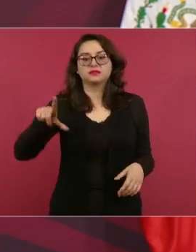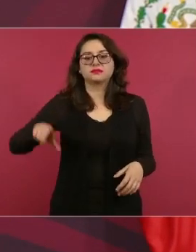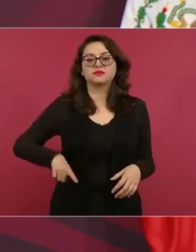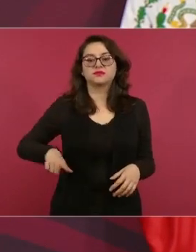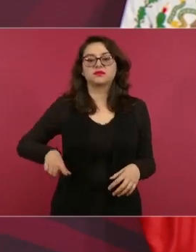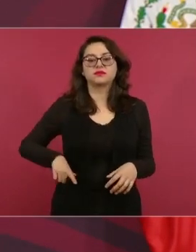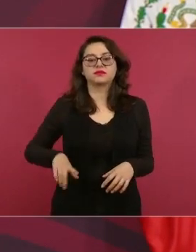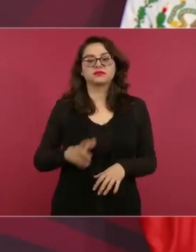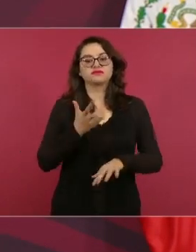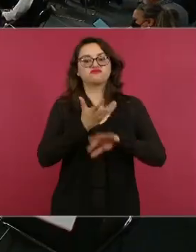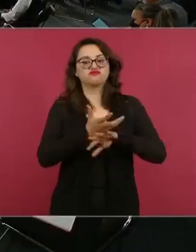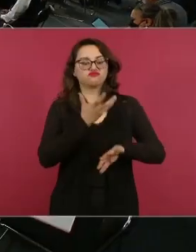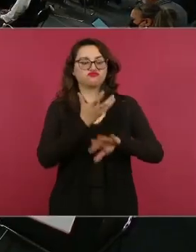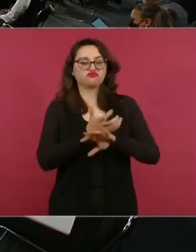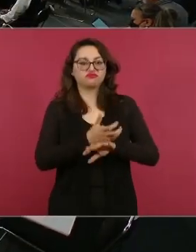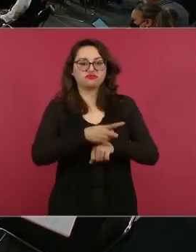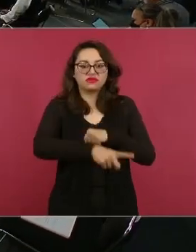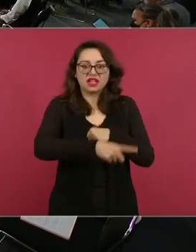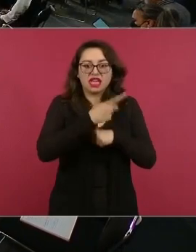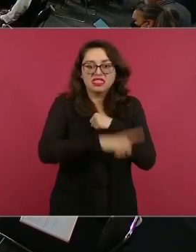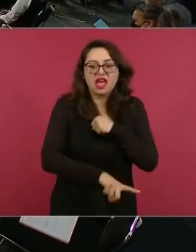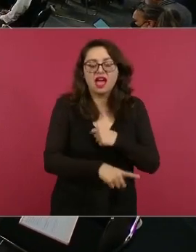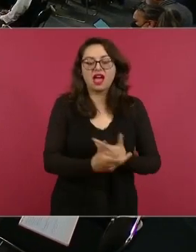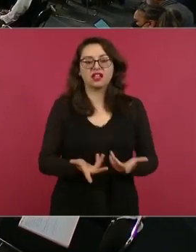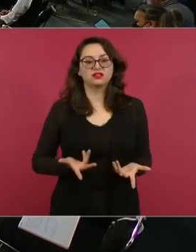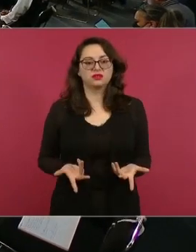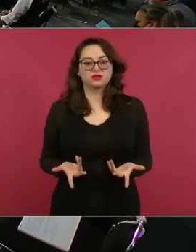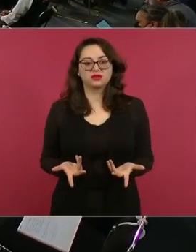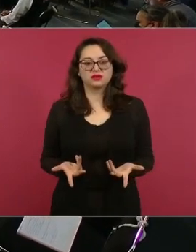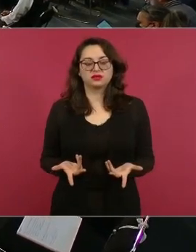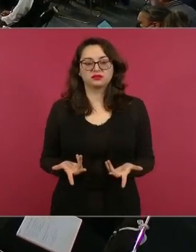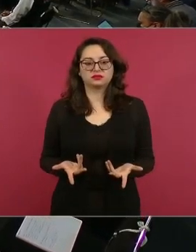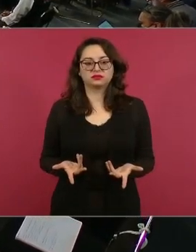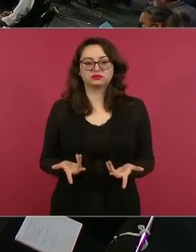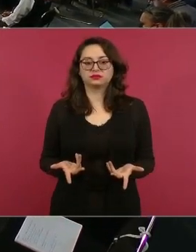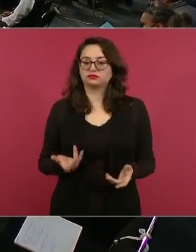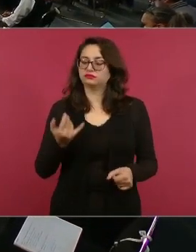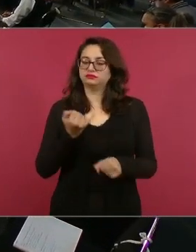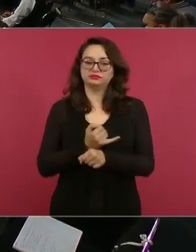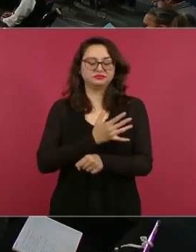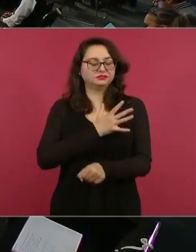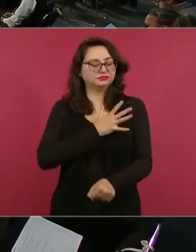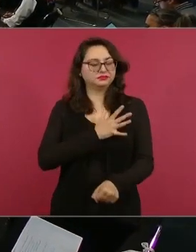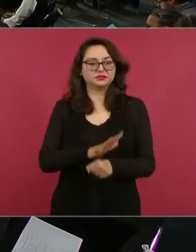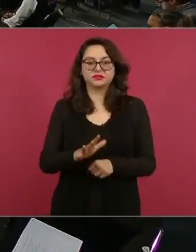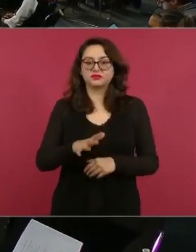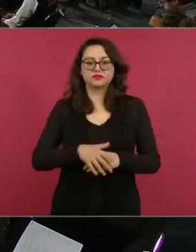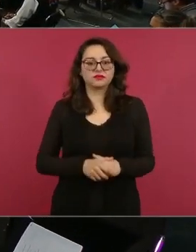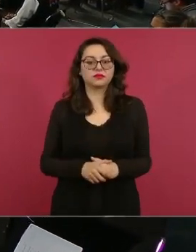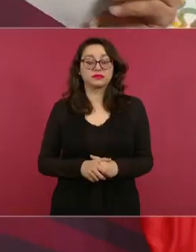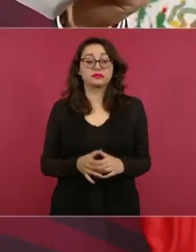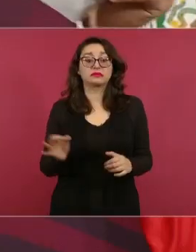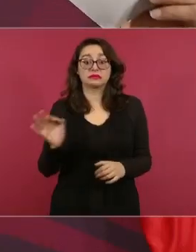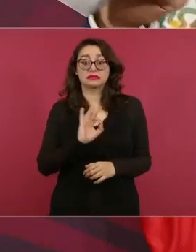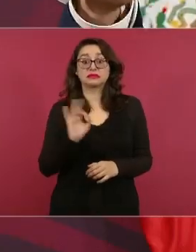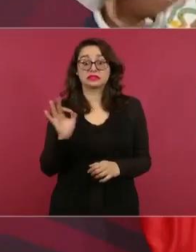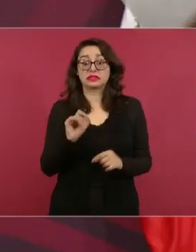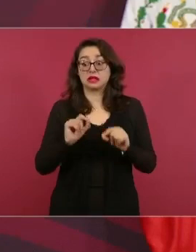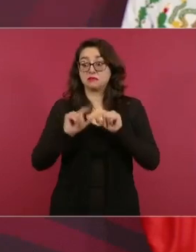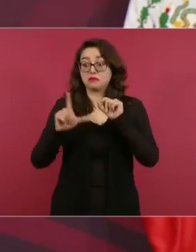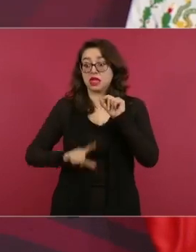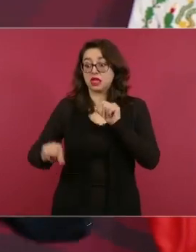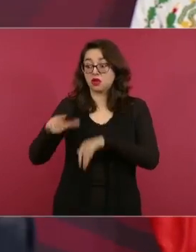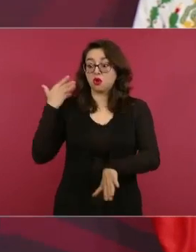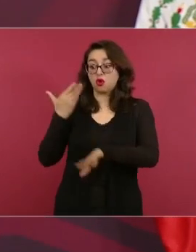Unidos? al pueblo estadounidense y posiblemente a nosotros y